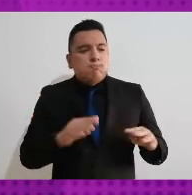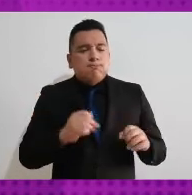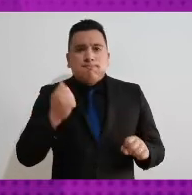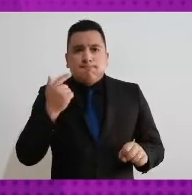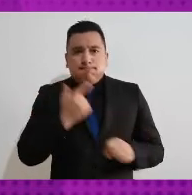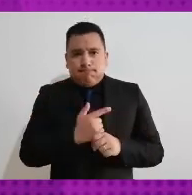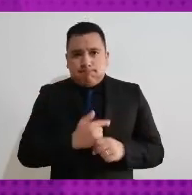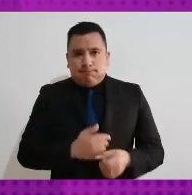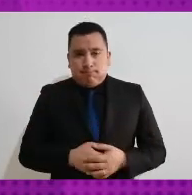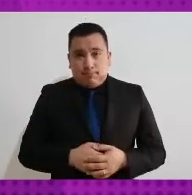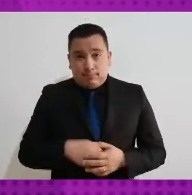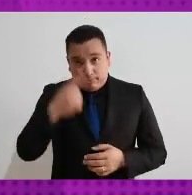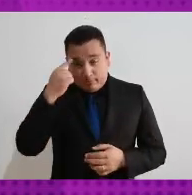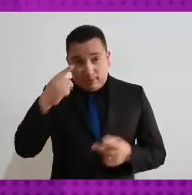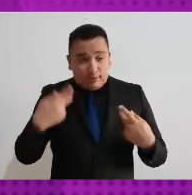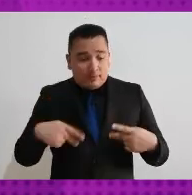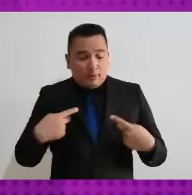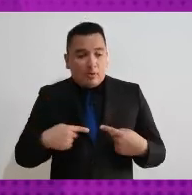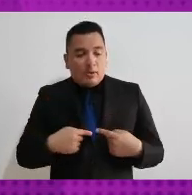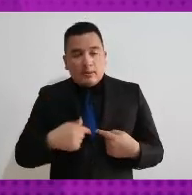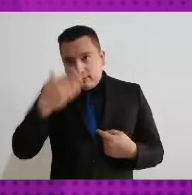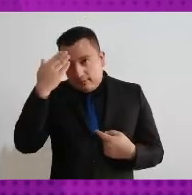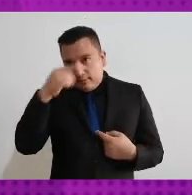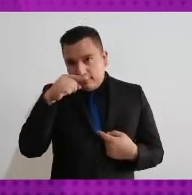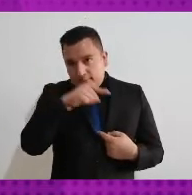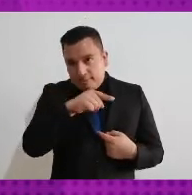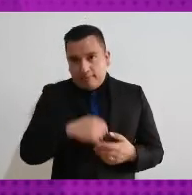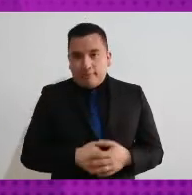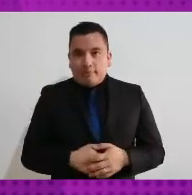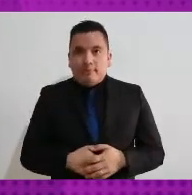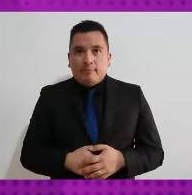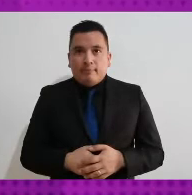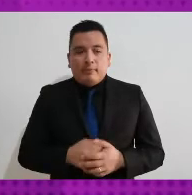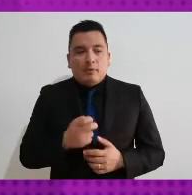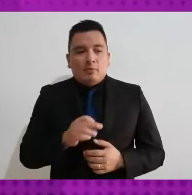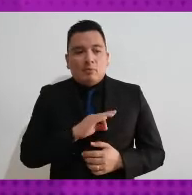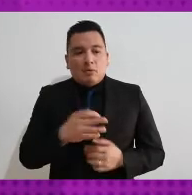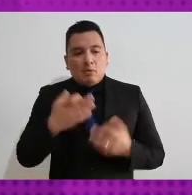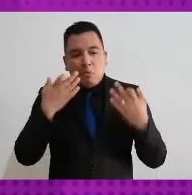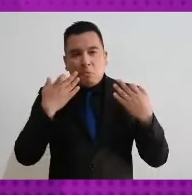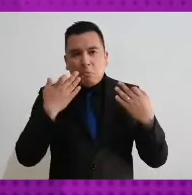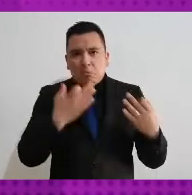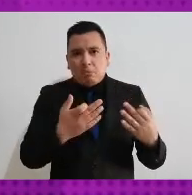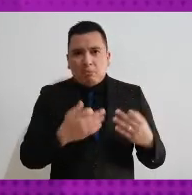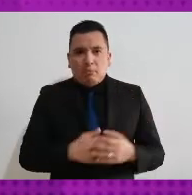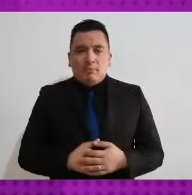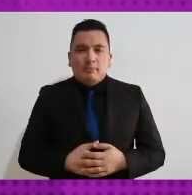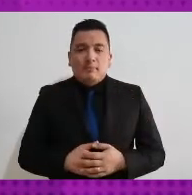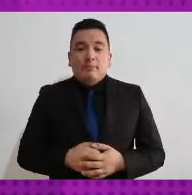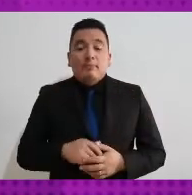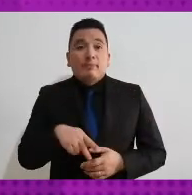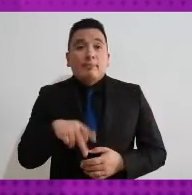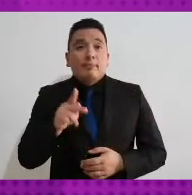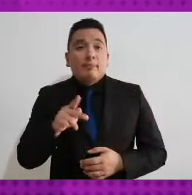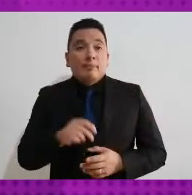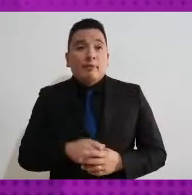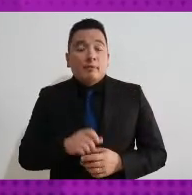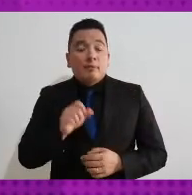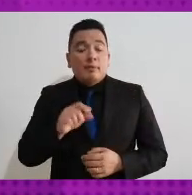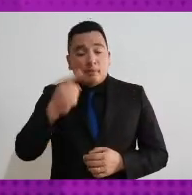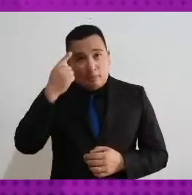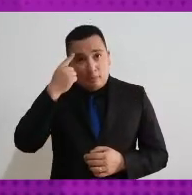resto de la sociedad primero conozca su existencia entonces se visibiliza con esto su existencia pero también